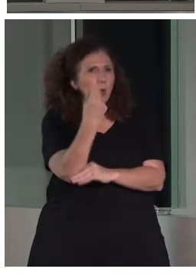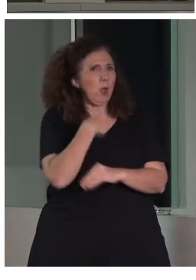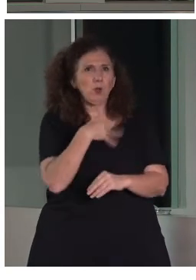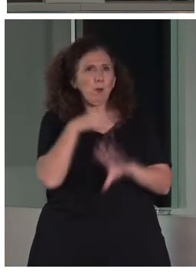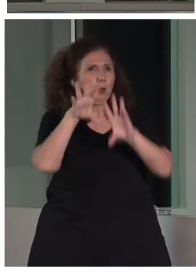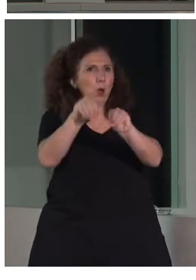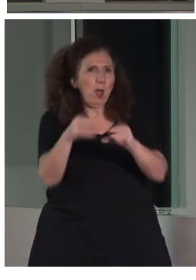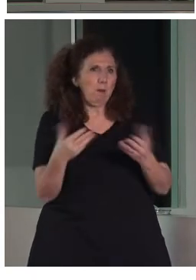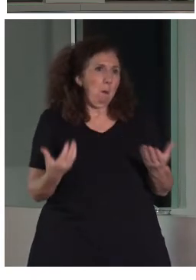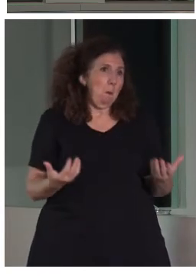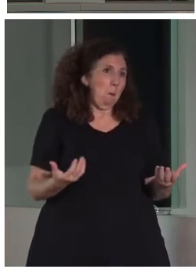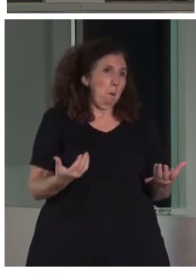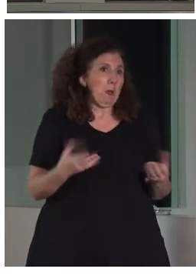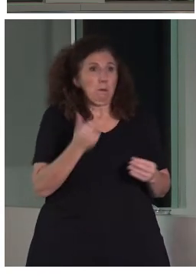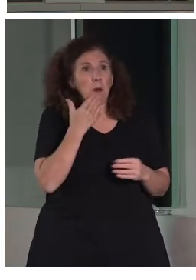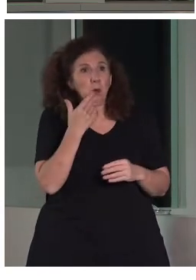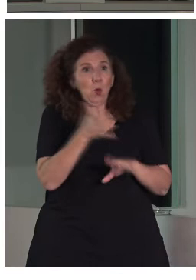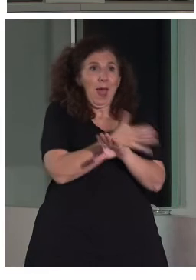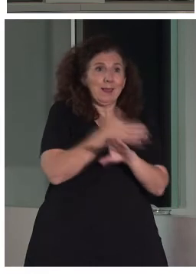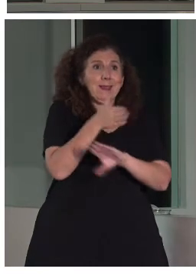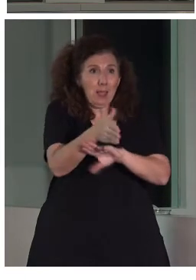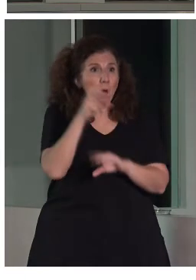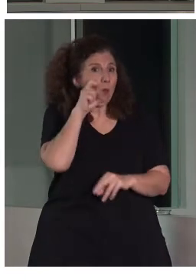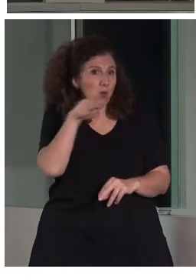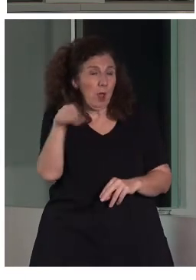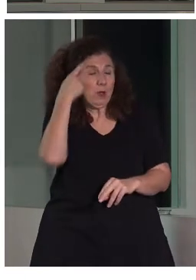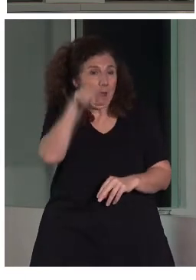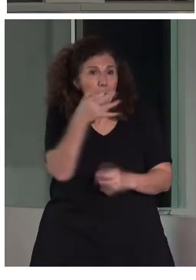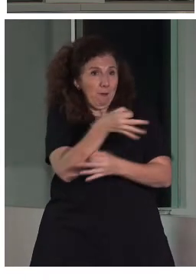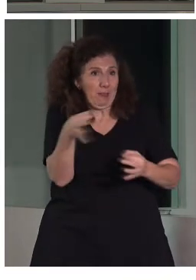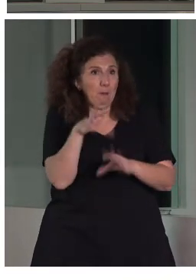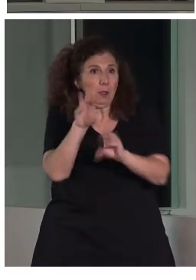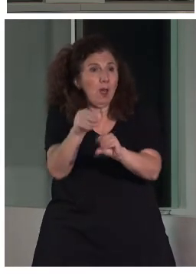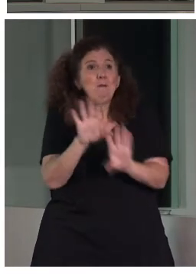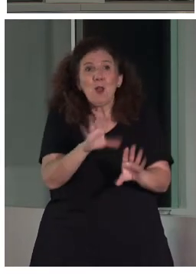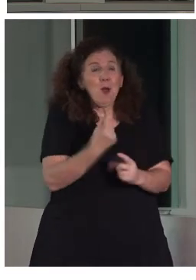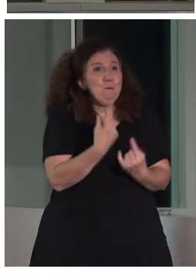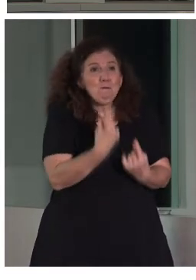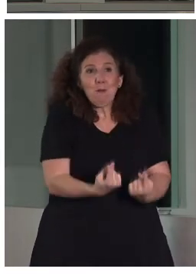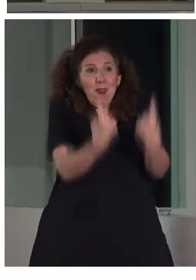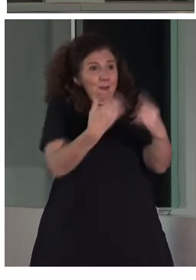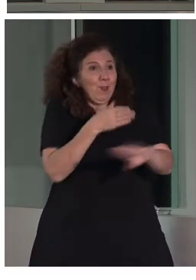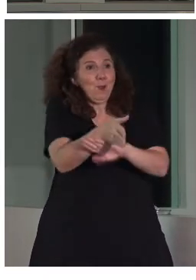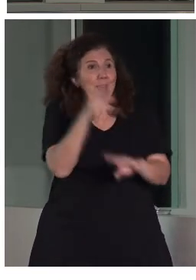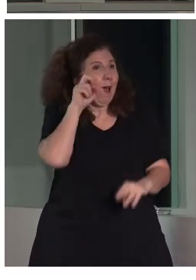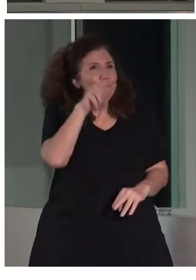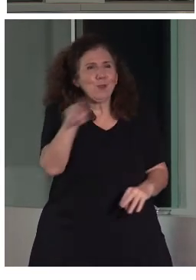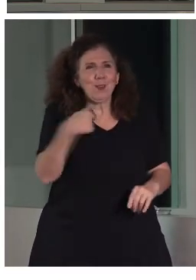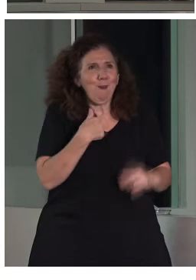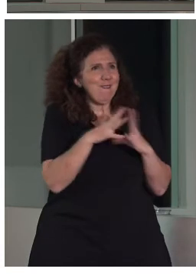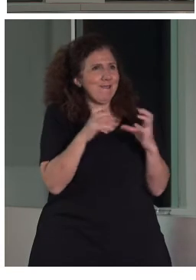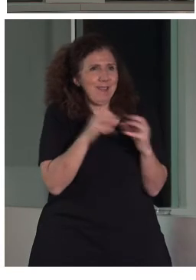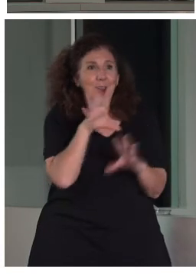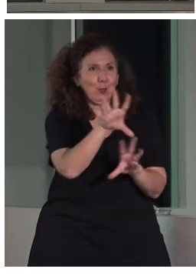Bueno, pues si has sido a museos, obviamente lo sabrás, pero si no has sido nunca, pues lo primero que te apetece, y lo hemos vivido todos, es muchas veces tocar.